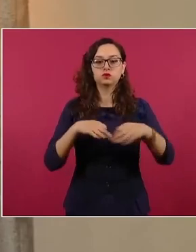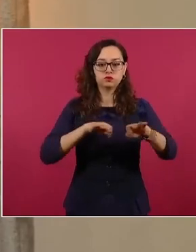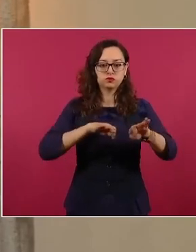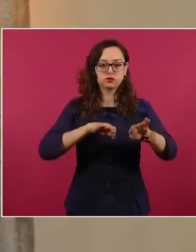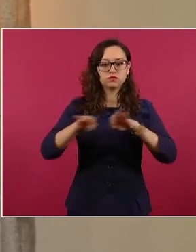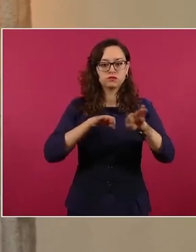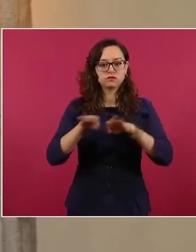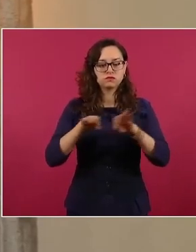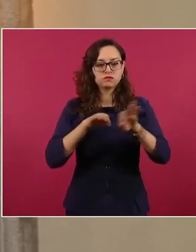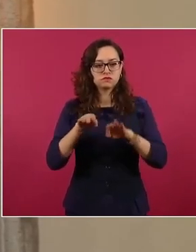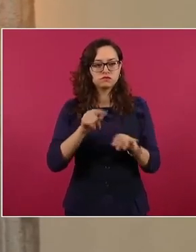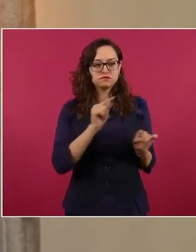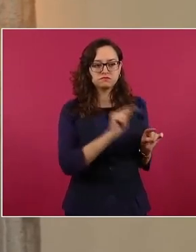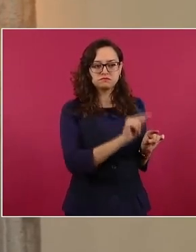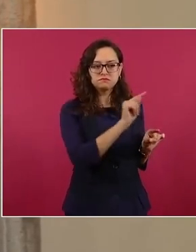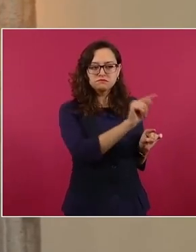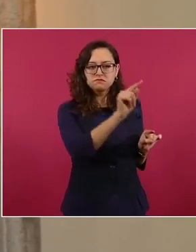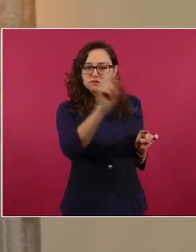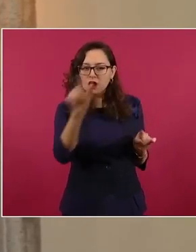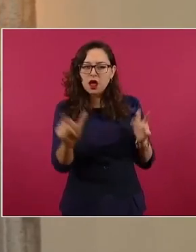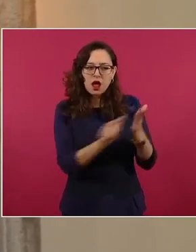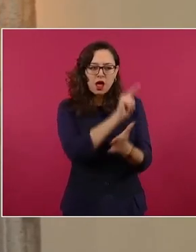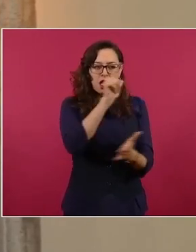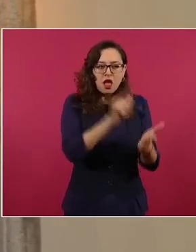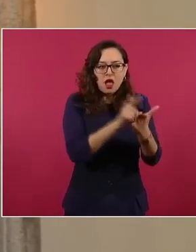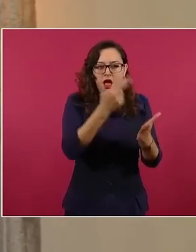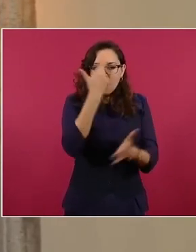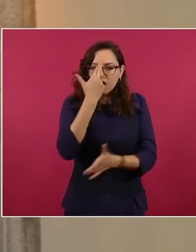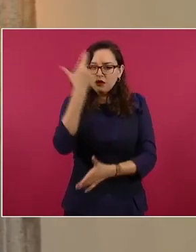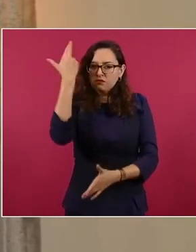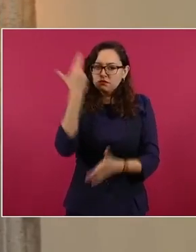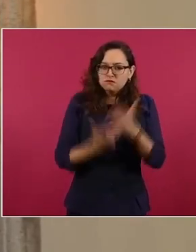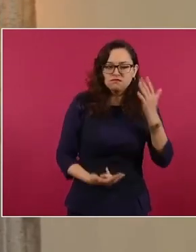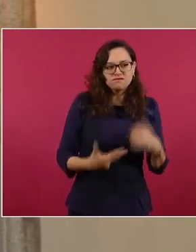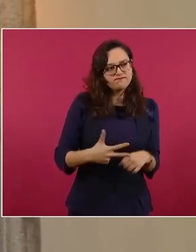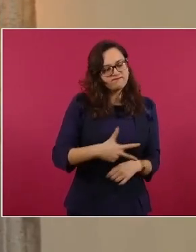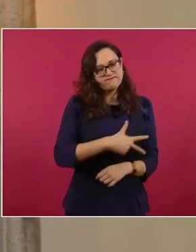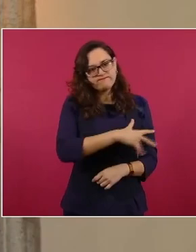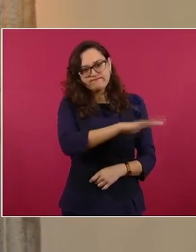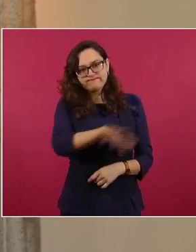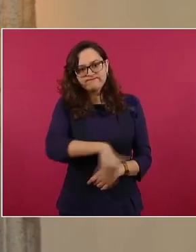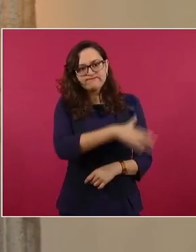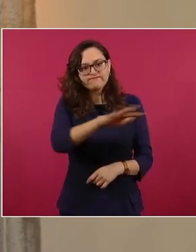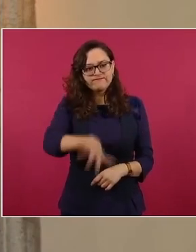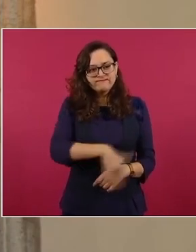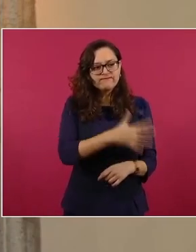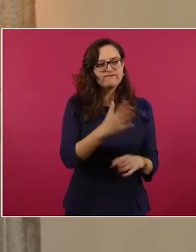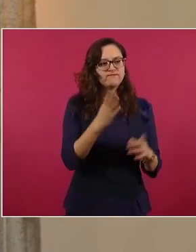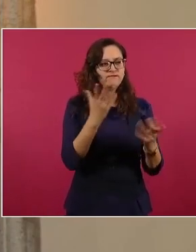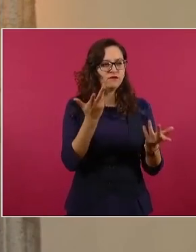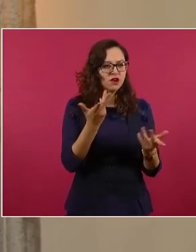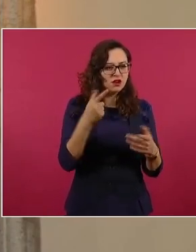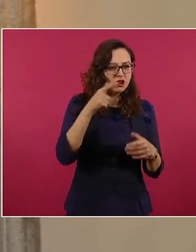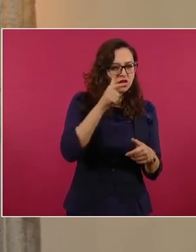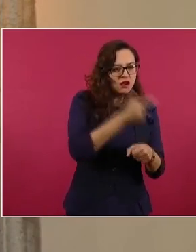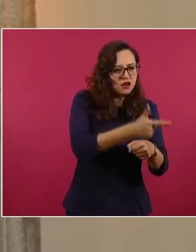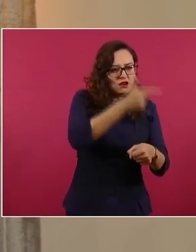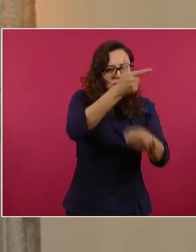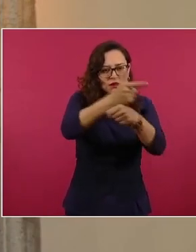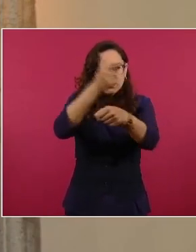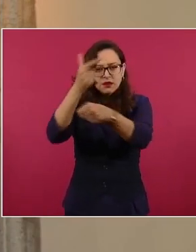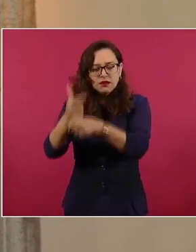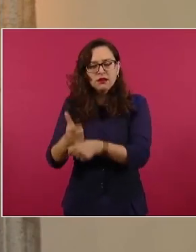múltiples recursos de inteligencia, recursos materiales, despliegue de fuerzas, todo ello con